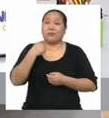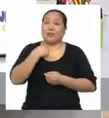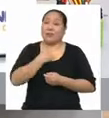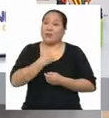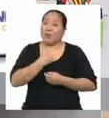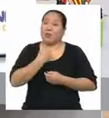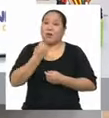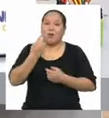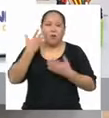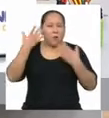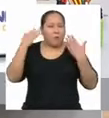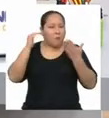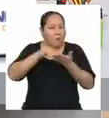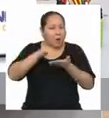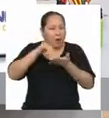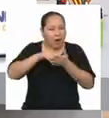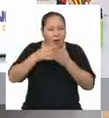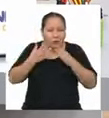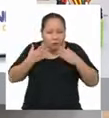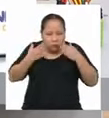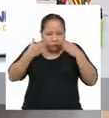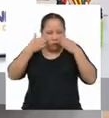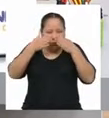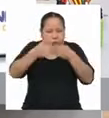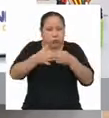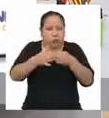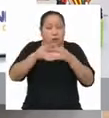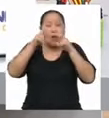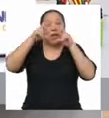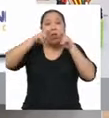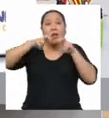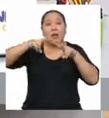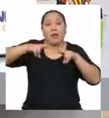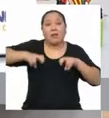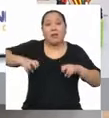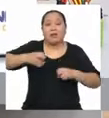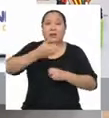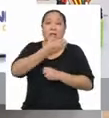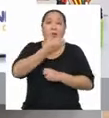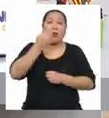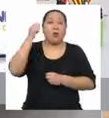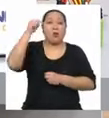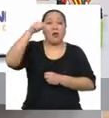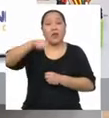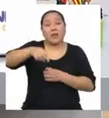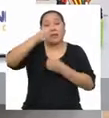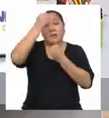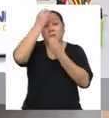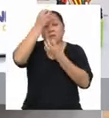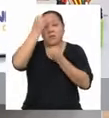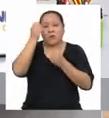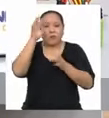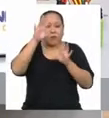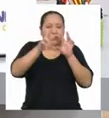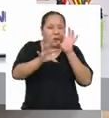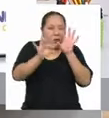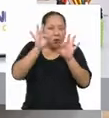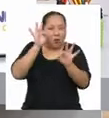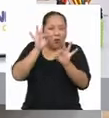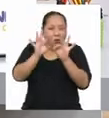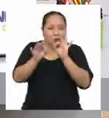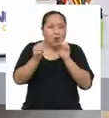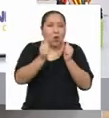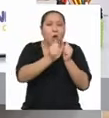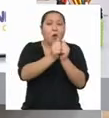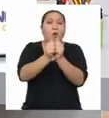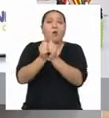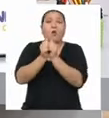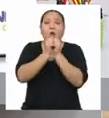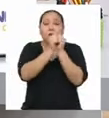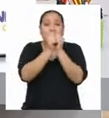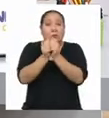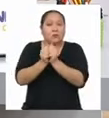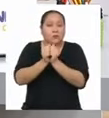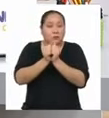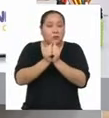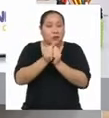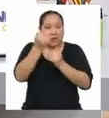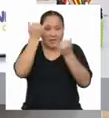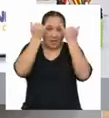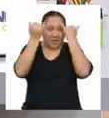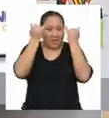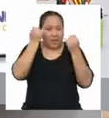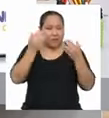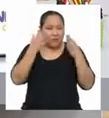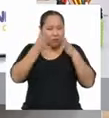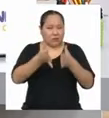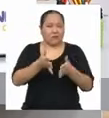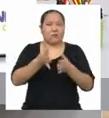más específico y analizar mejor estos datos para encontrar puntos clave Y a partir de allí,